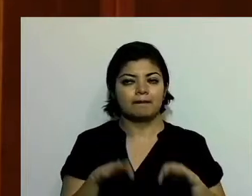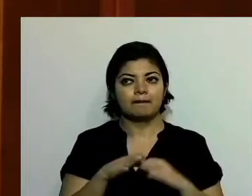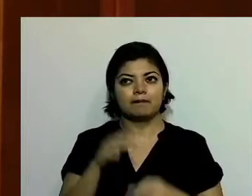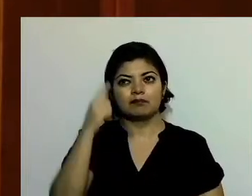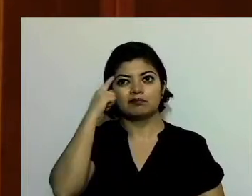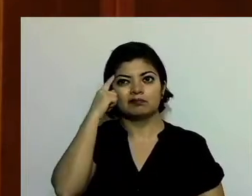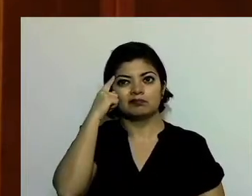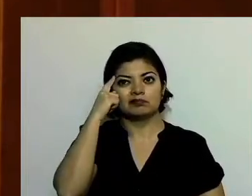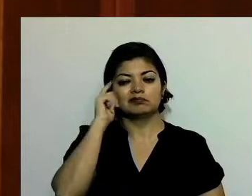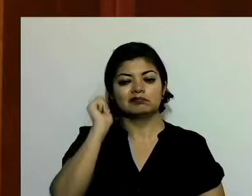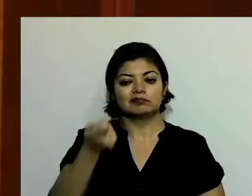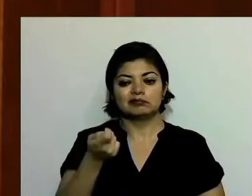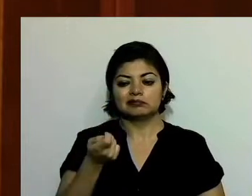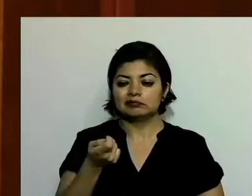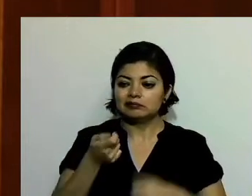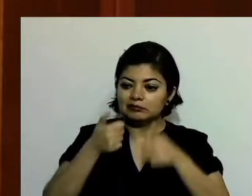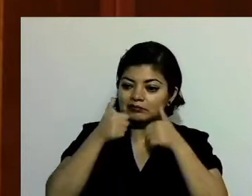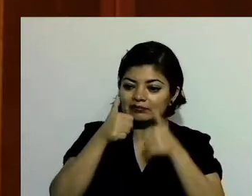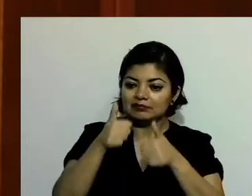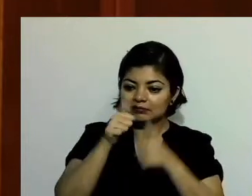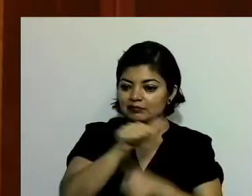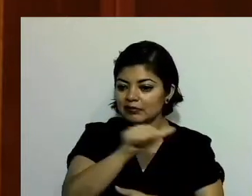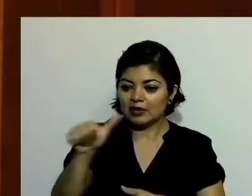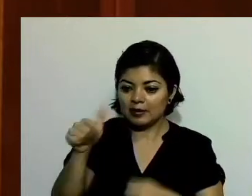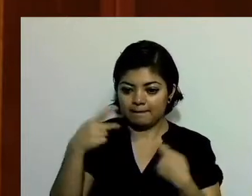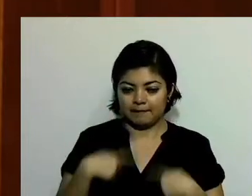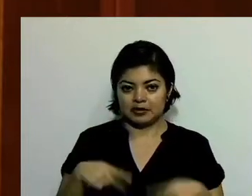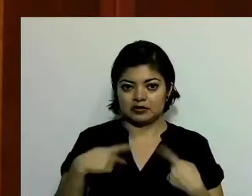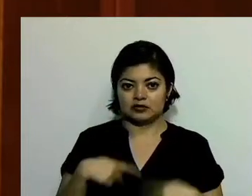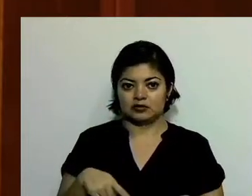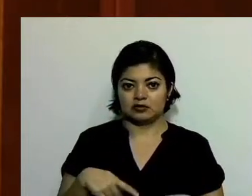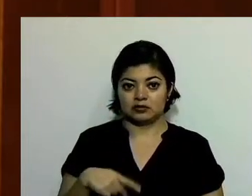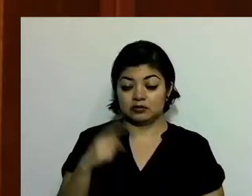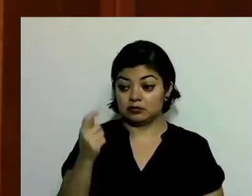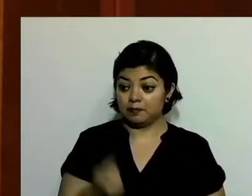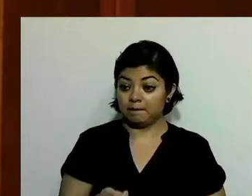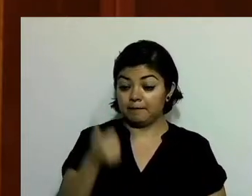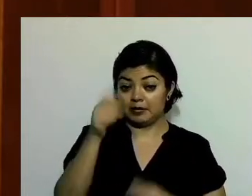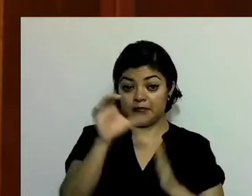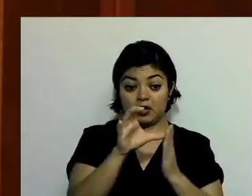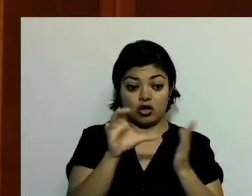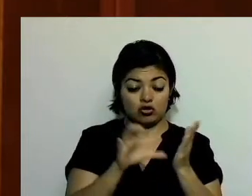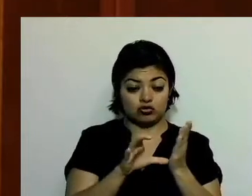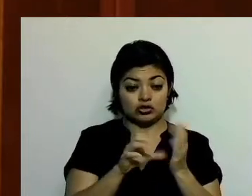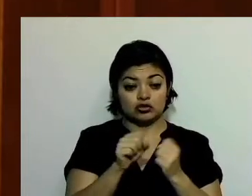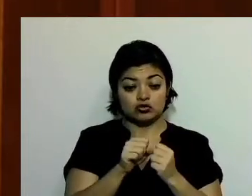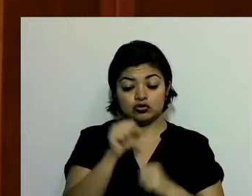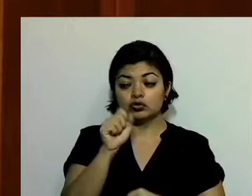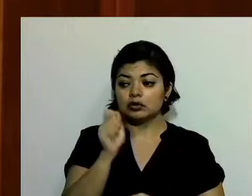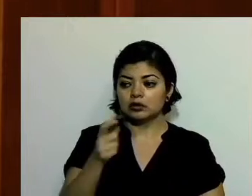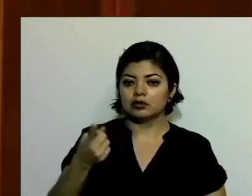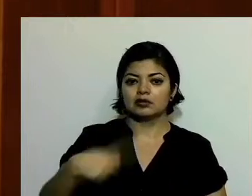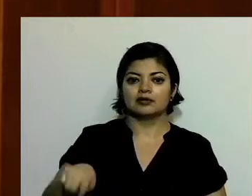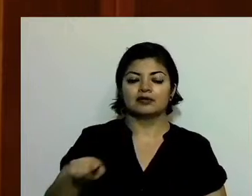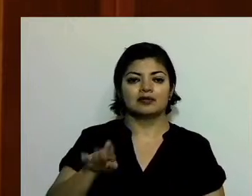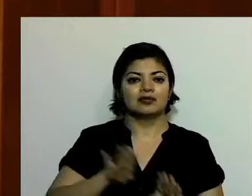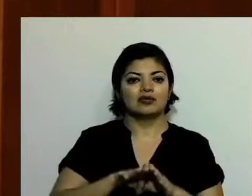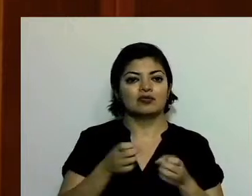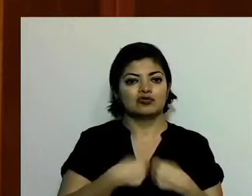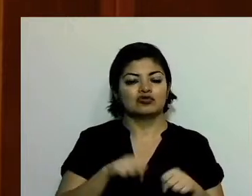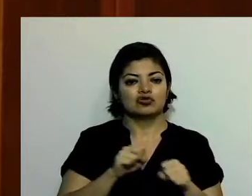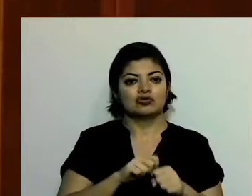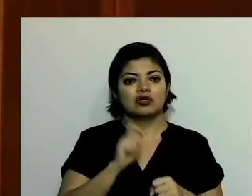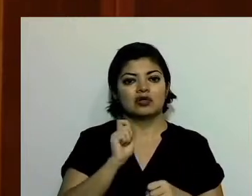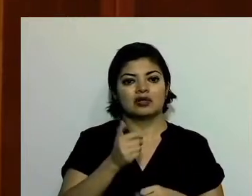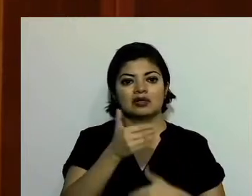social. Será la primera constitución de origen social la que tengamos como resultado de